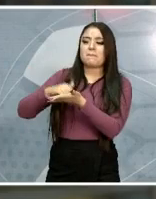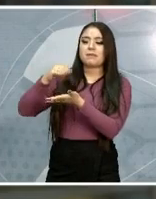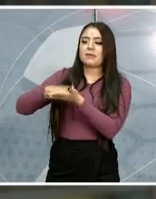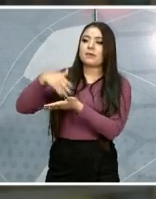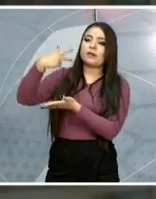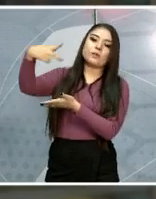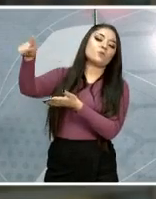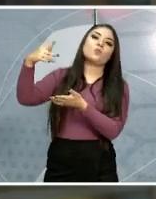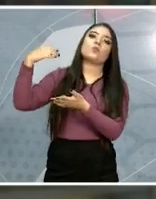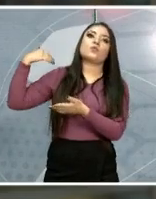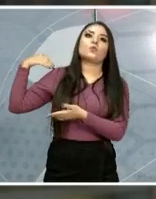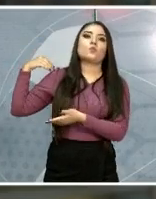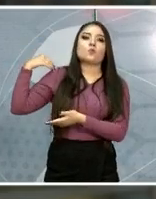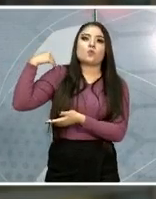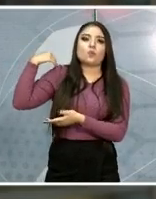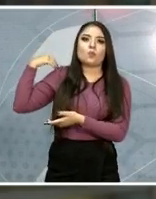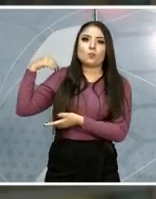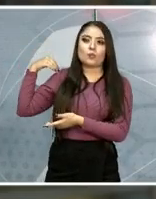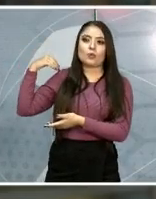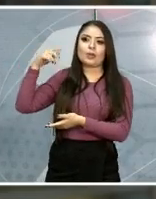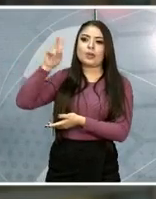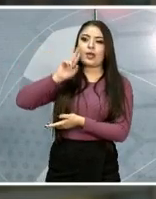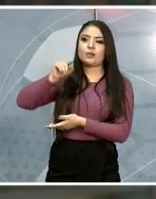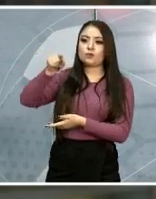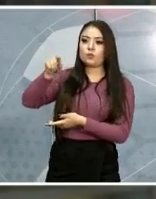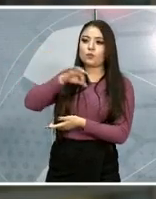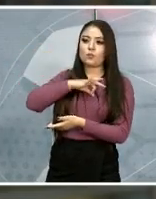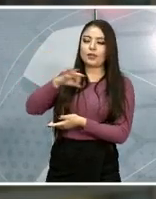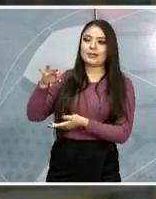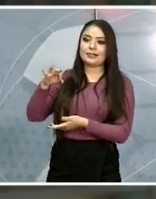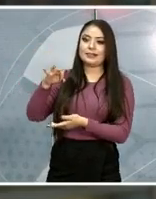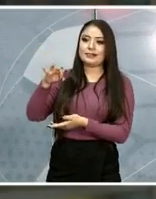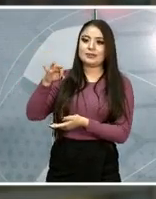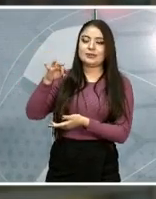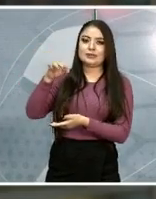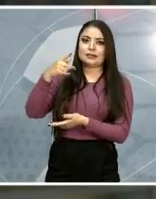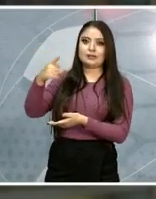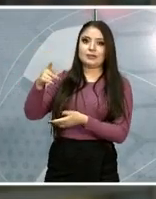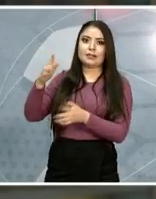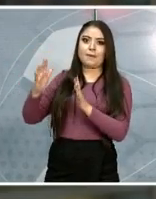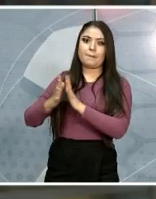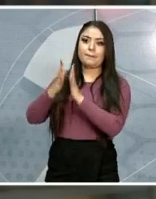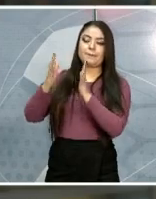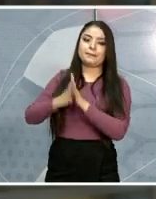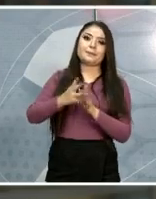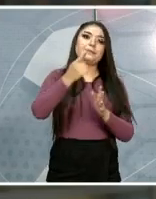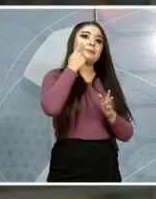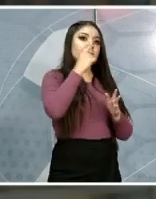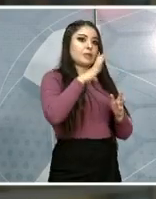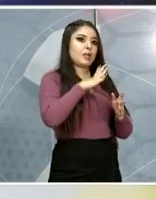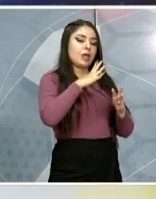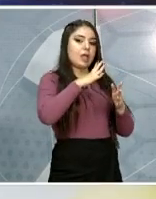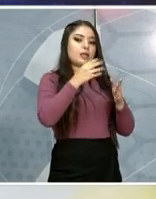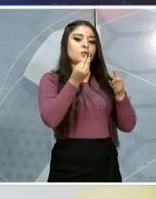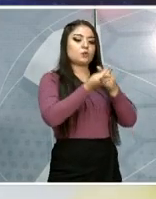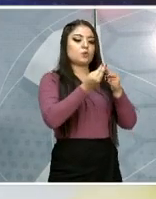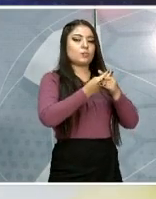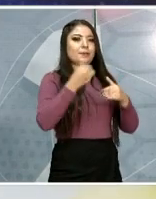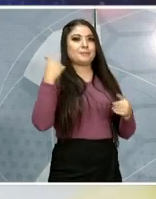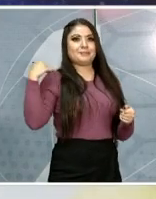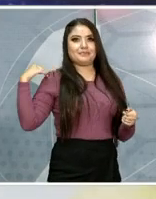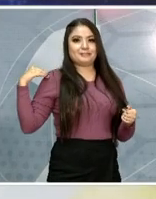puedas acreditar tu participación aquí? Sí, tenemos clases de modelaje, de maquillaje,